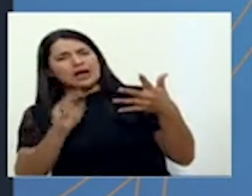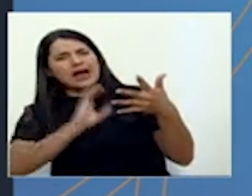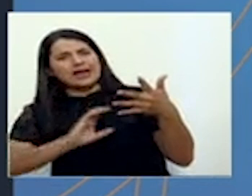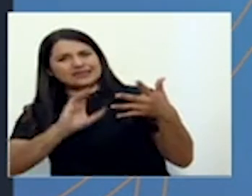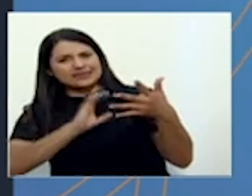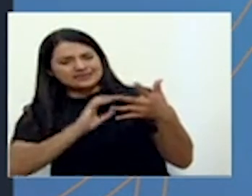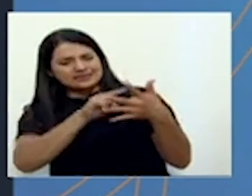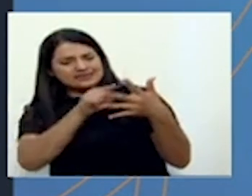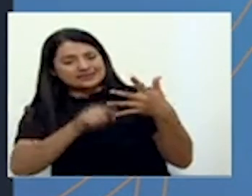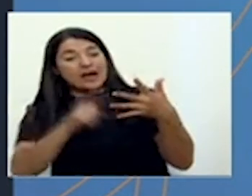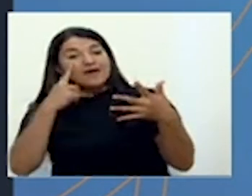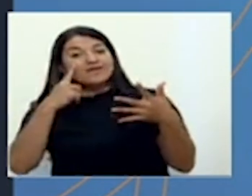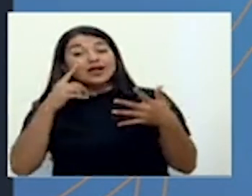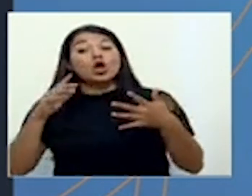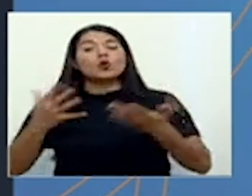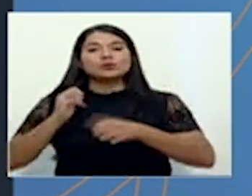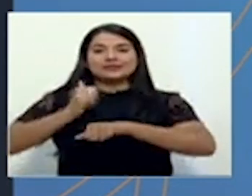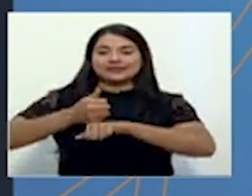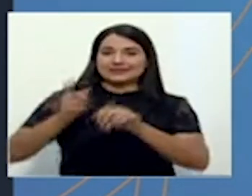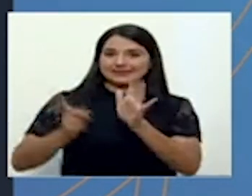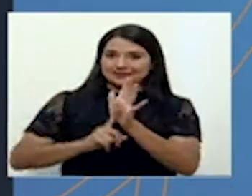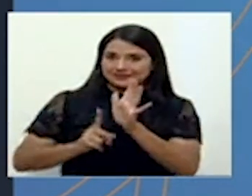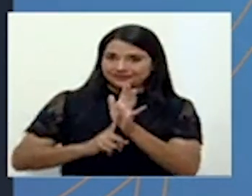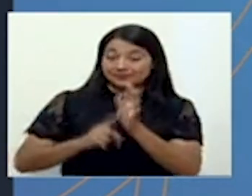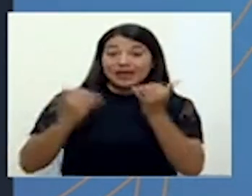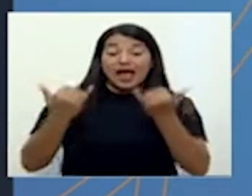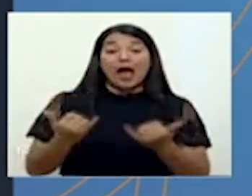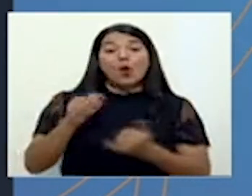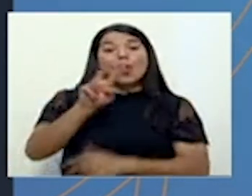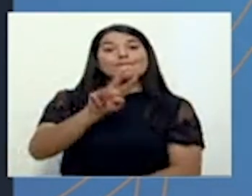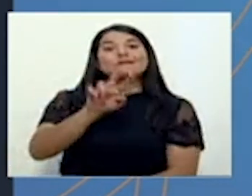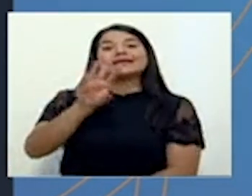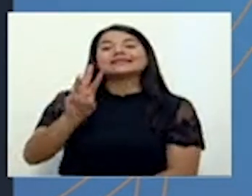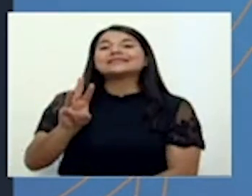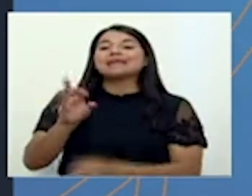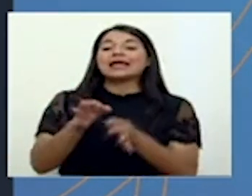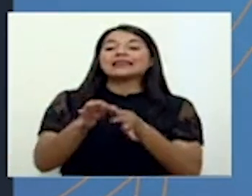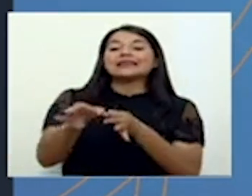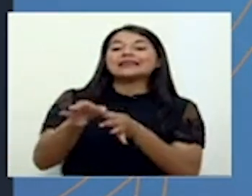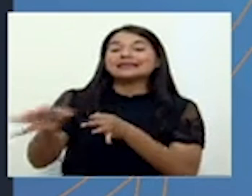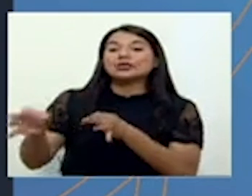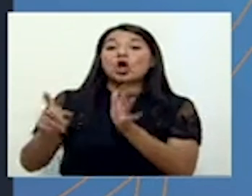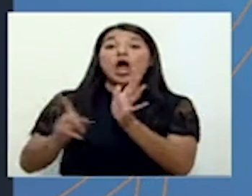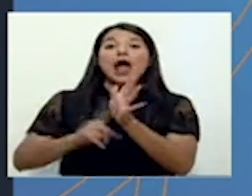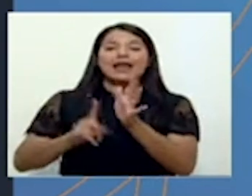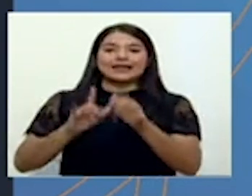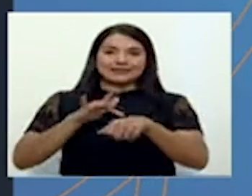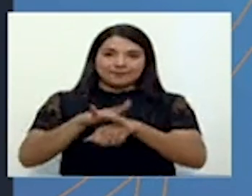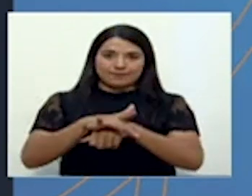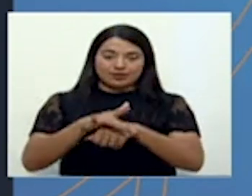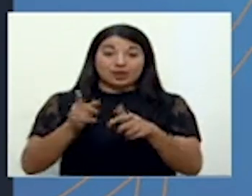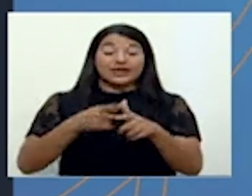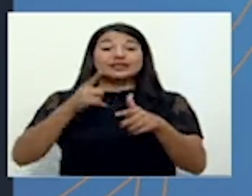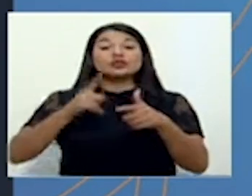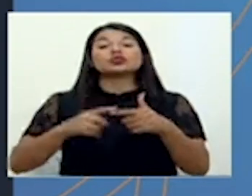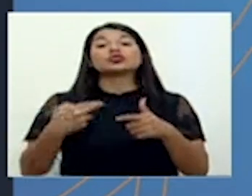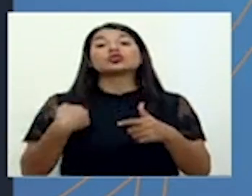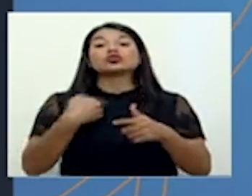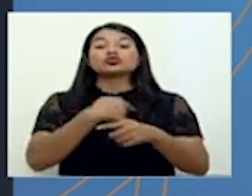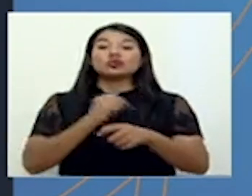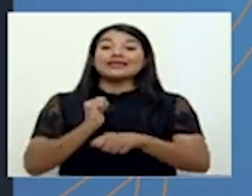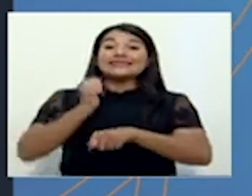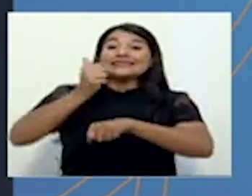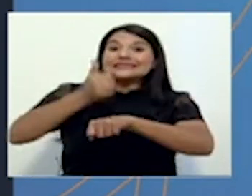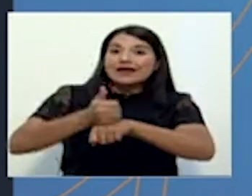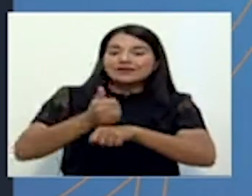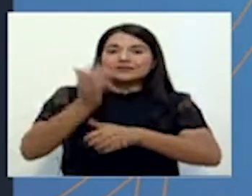distritos que están en alerta, con condición de alerta temprana y eso lo que nos lleva entonces es establecer una serie